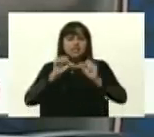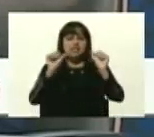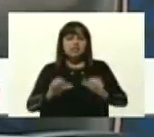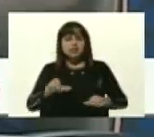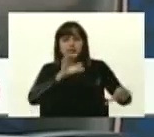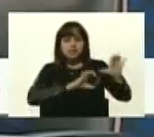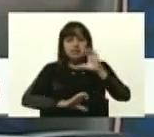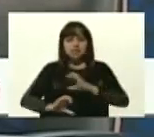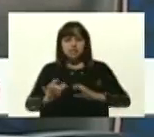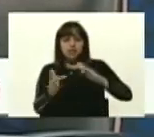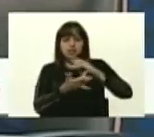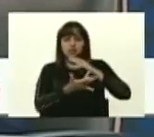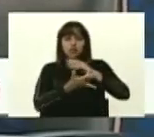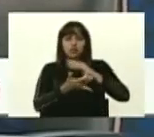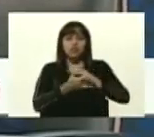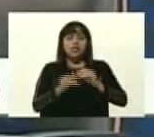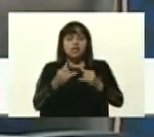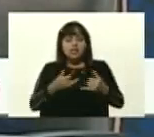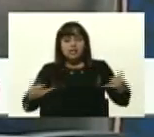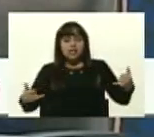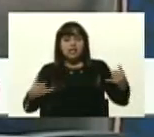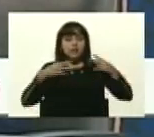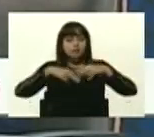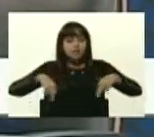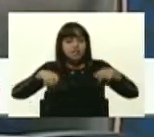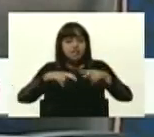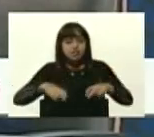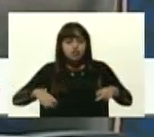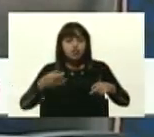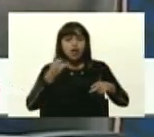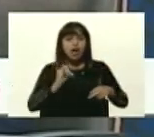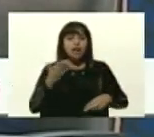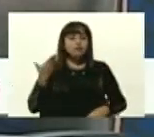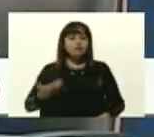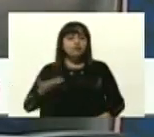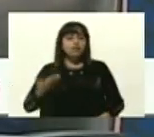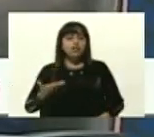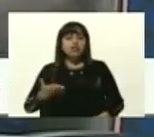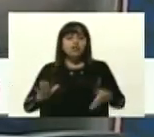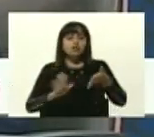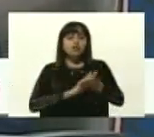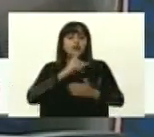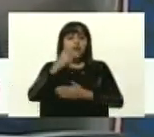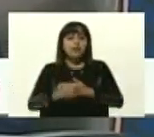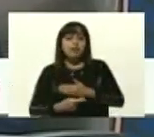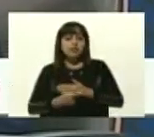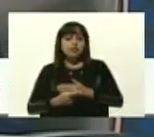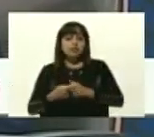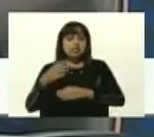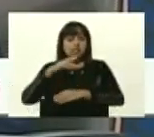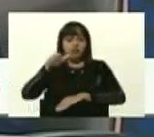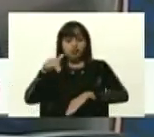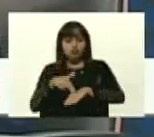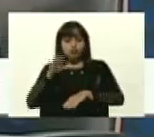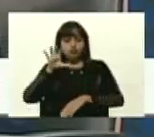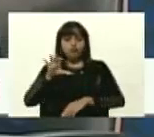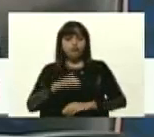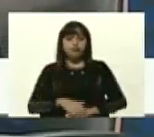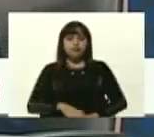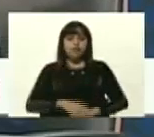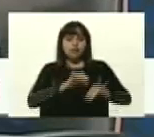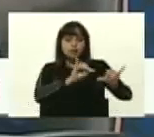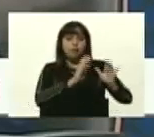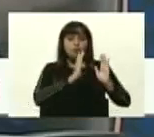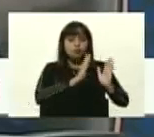y que las líneas de investigación están definidas en las áreas prioritarias en el Plan Ejecutivo de Desarrollo de la Nación. En esta experiencia, en esta instancia de